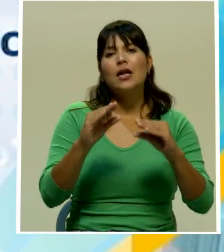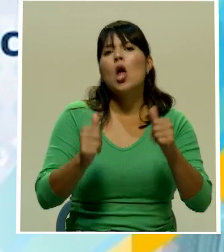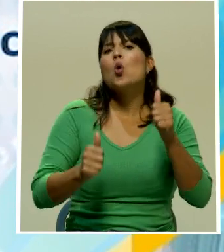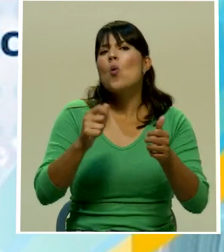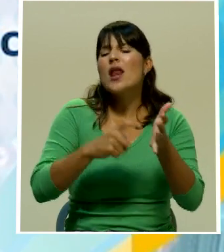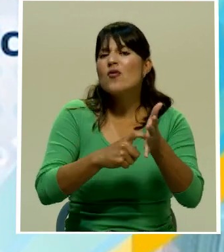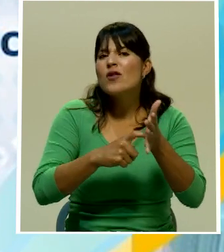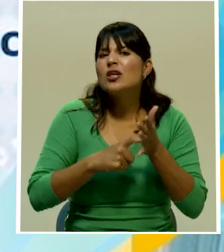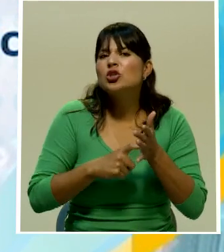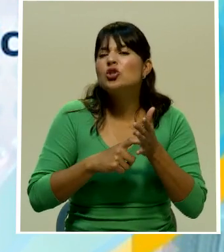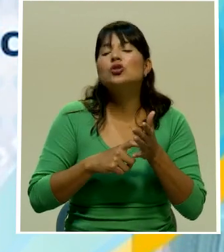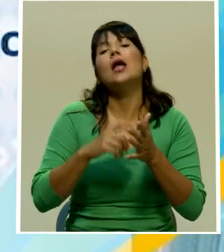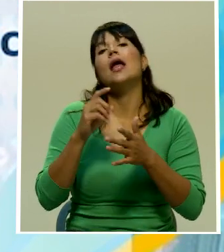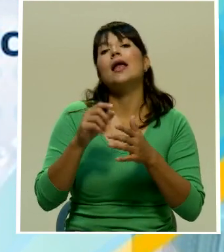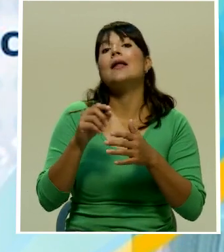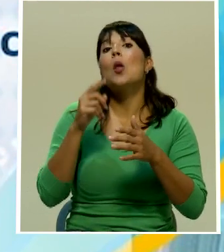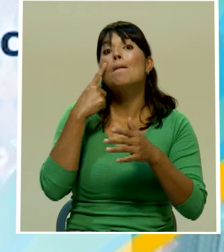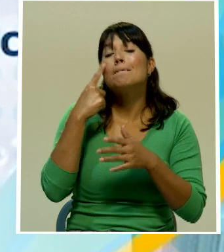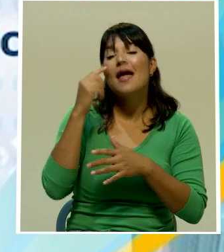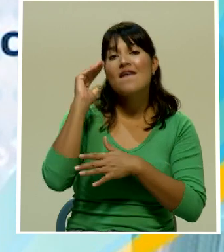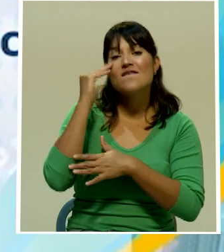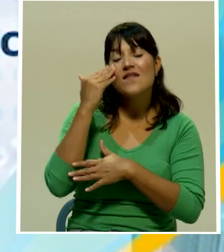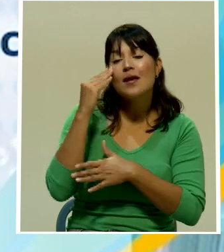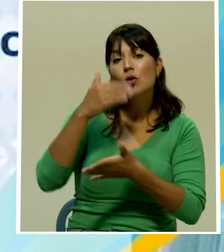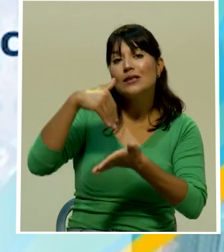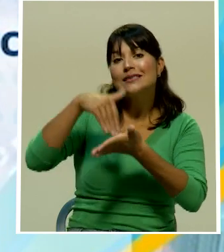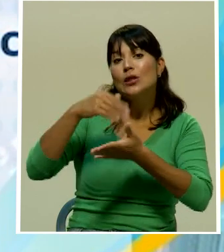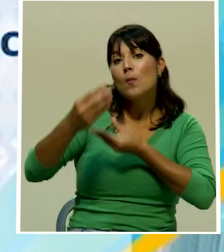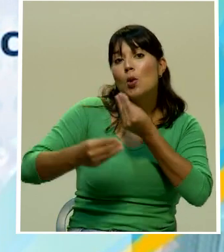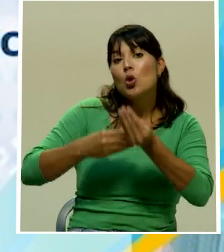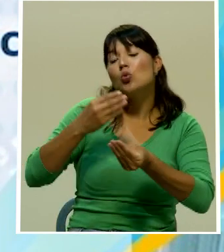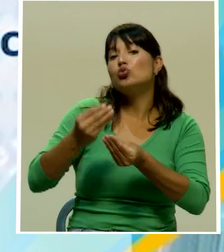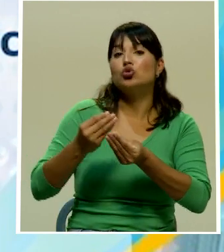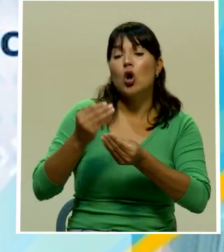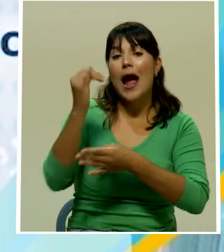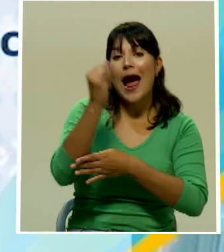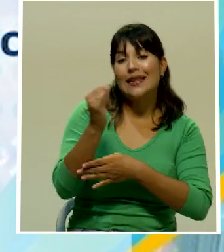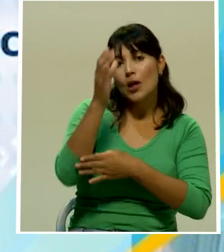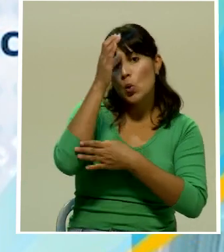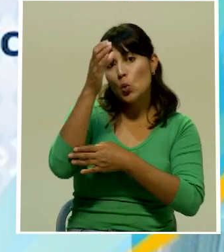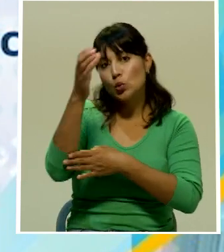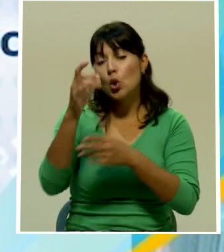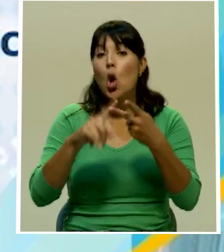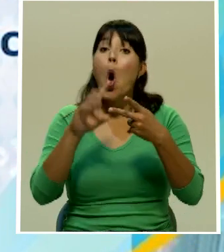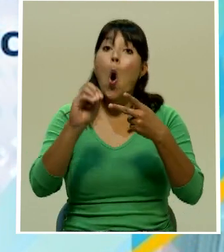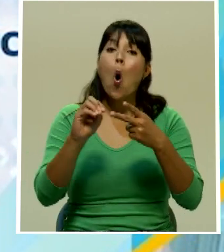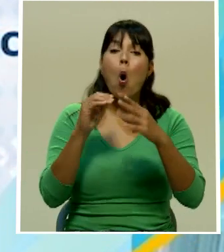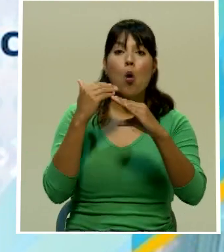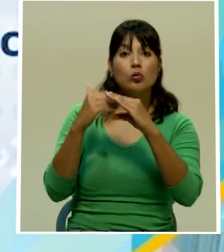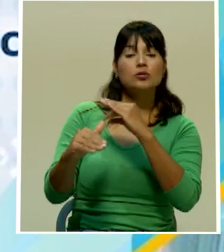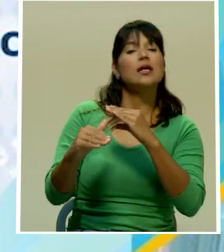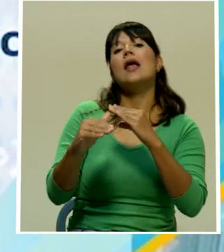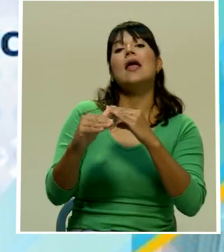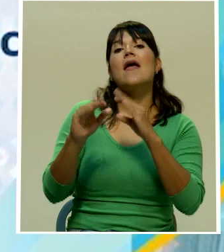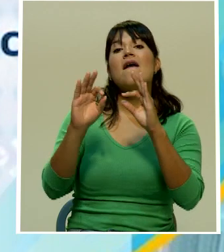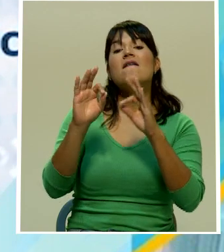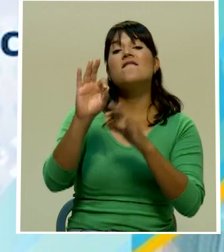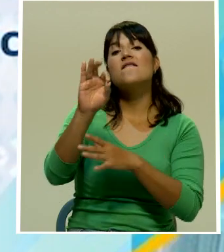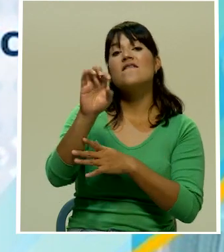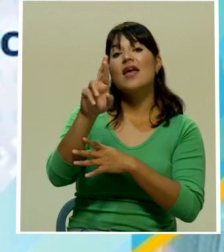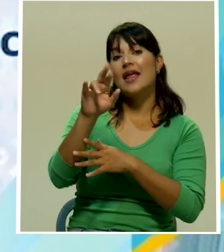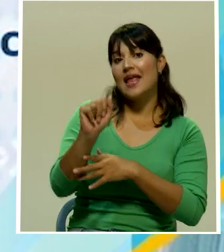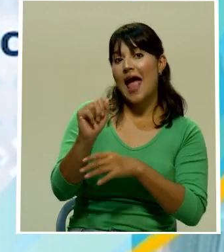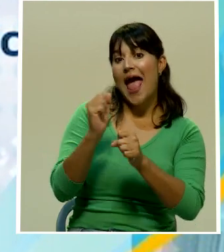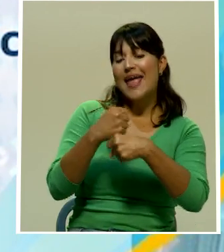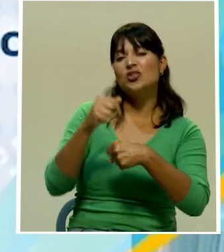convocatoria en el Facebook del Centro de Producción Artística y Cultural o escribir al correo feriahechoaquí arroba